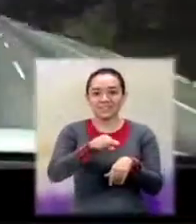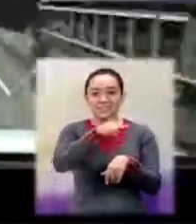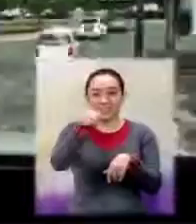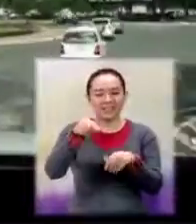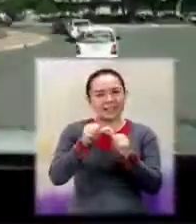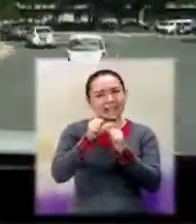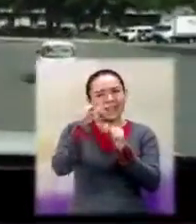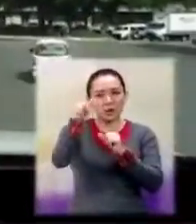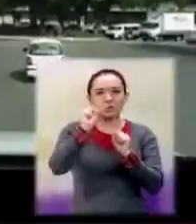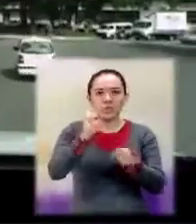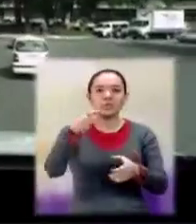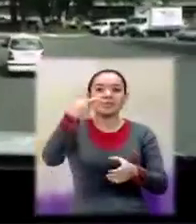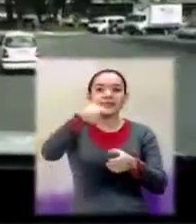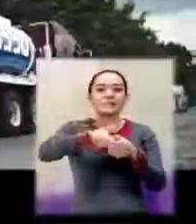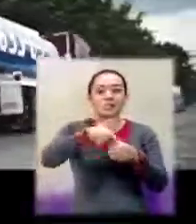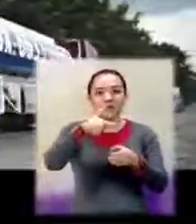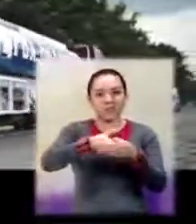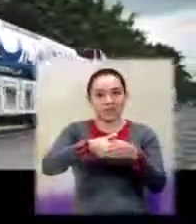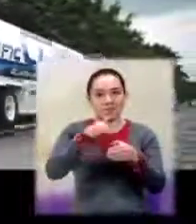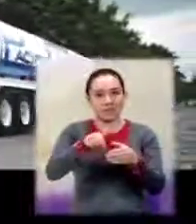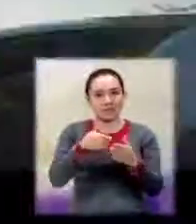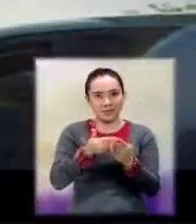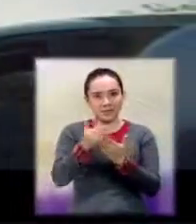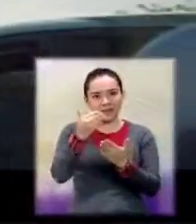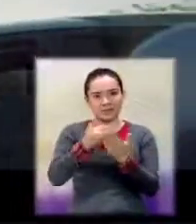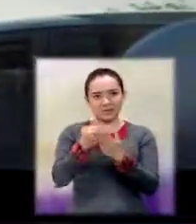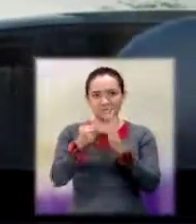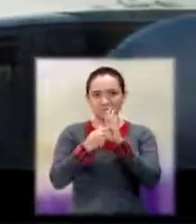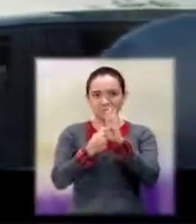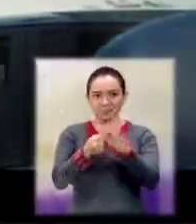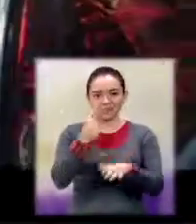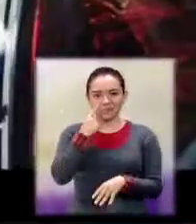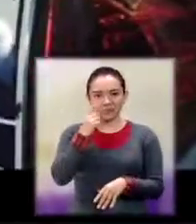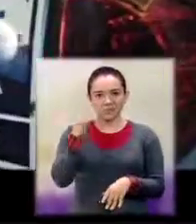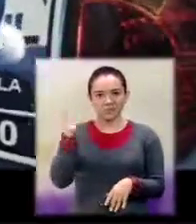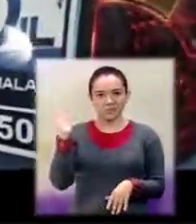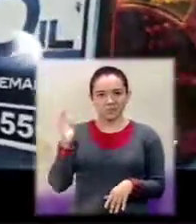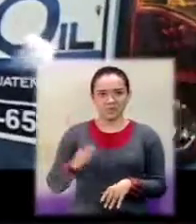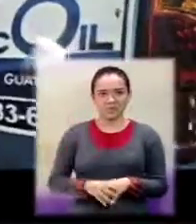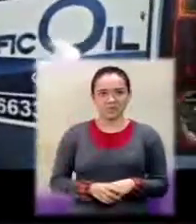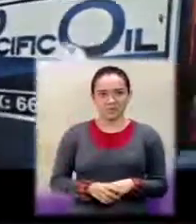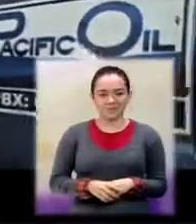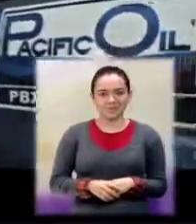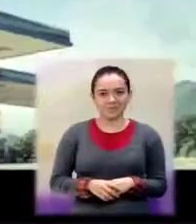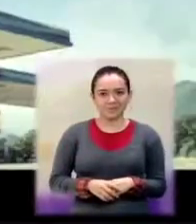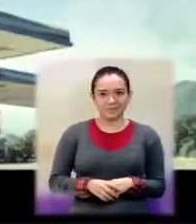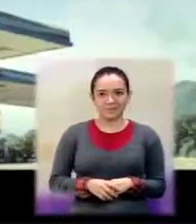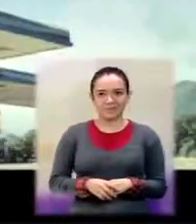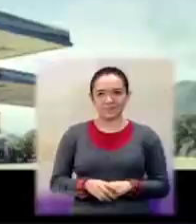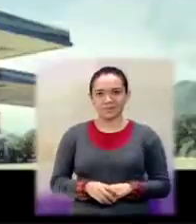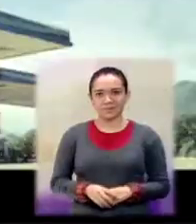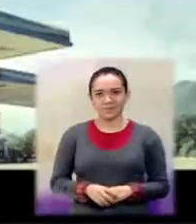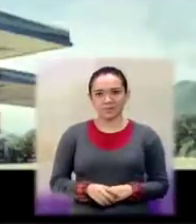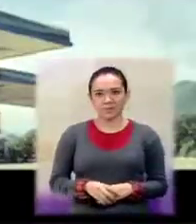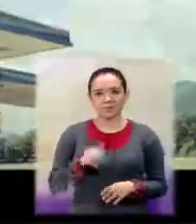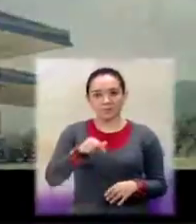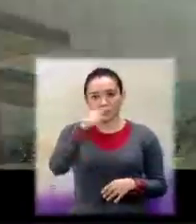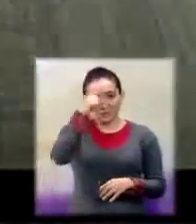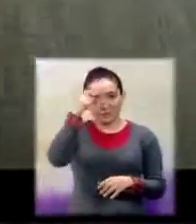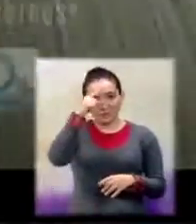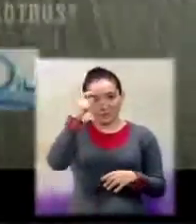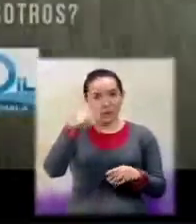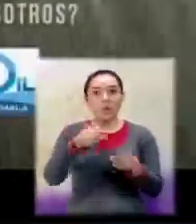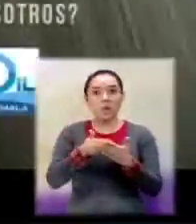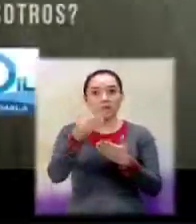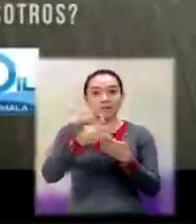carreteras, pueblos y grandes ciudades. Vamos lejos, pero vamos por buen camino. En Pacific Oil estamos trabajando para mover al